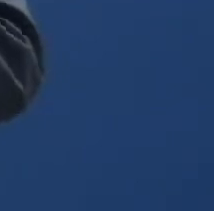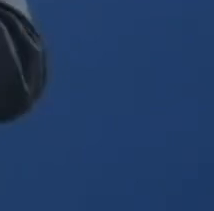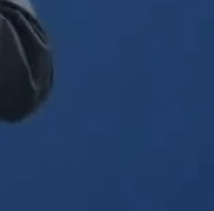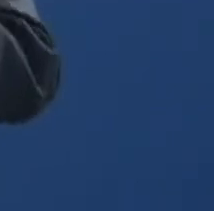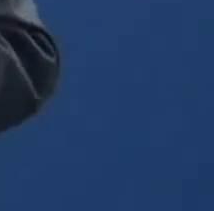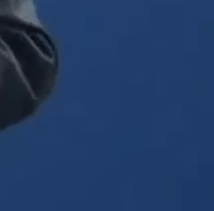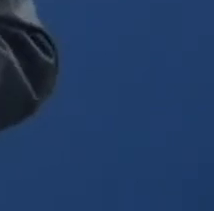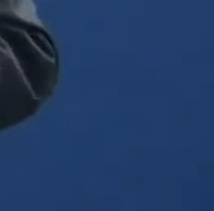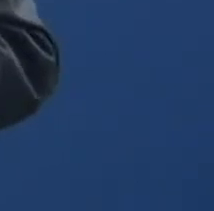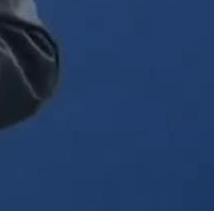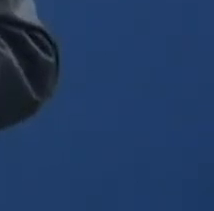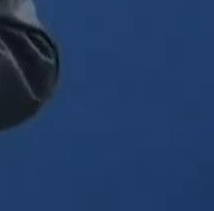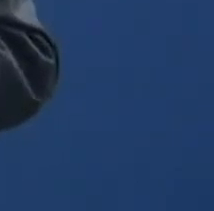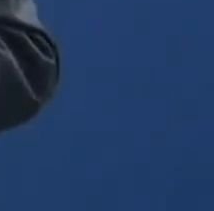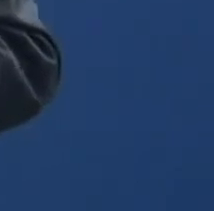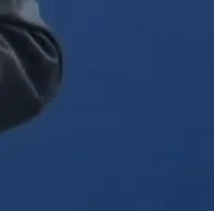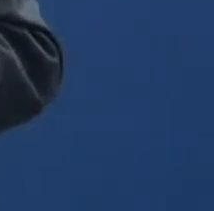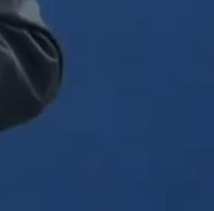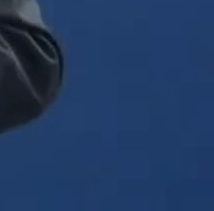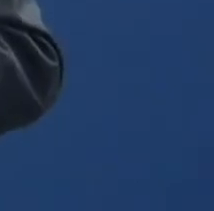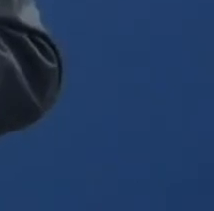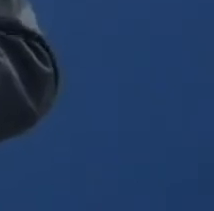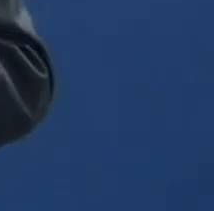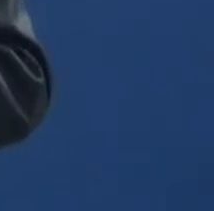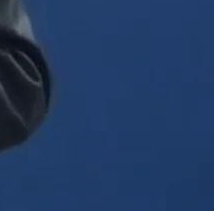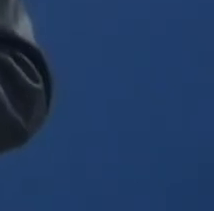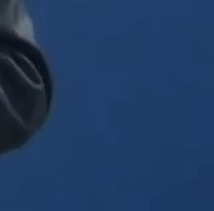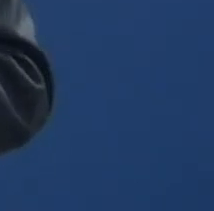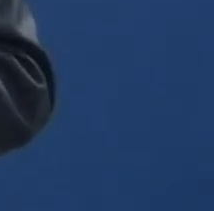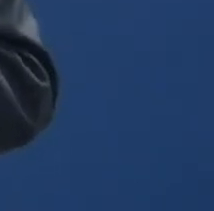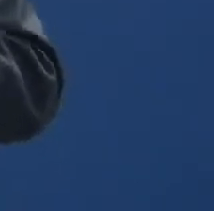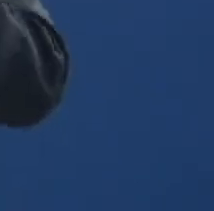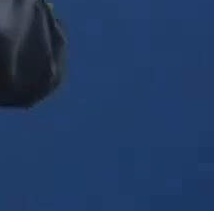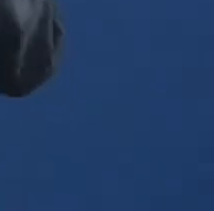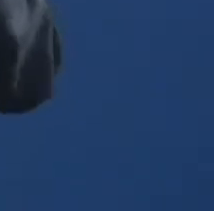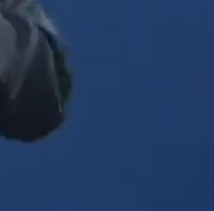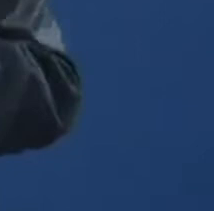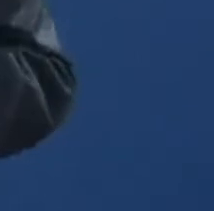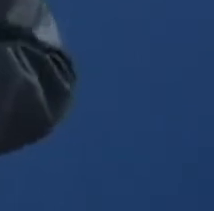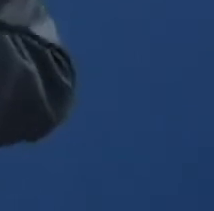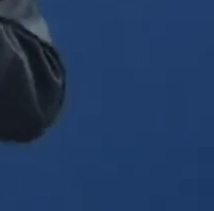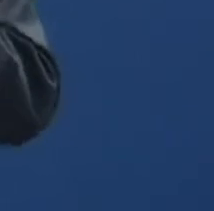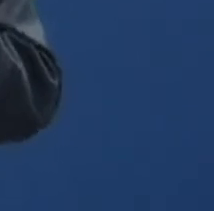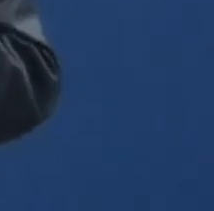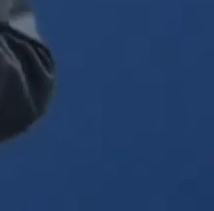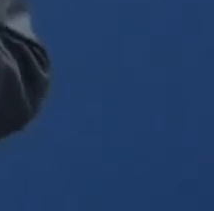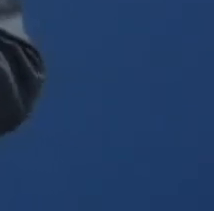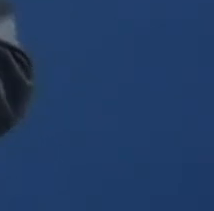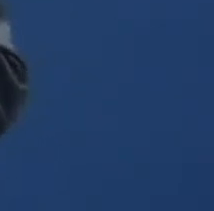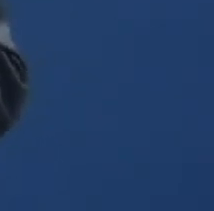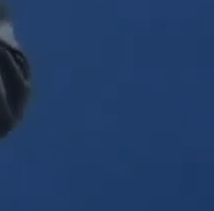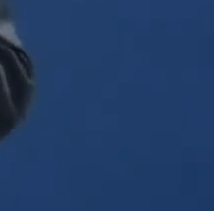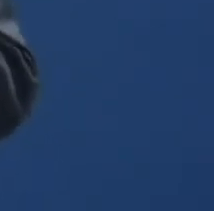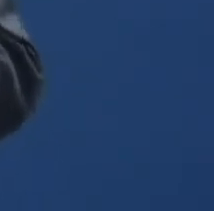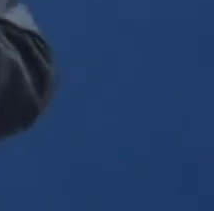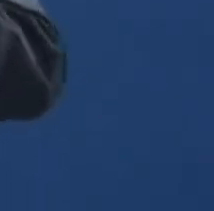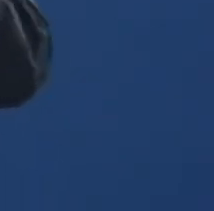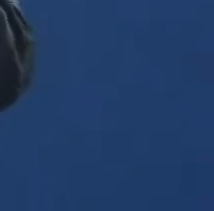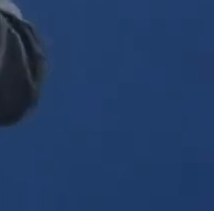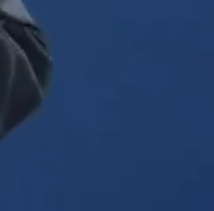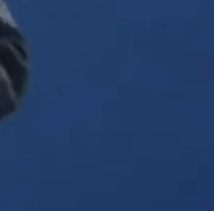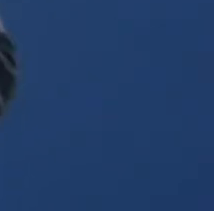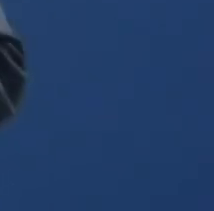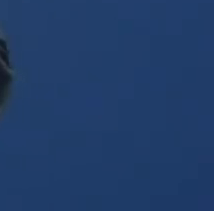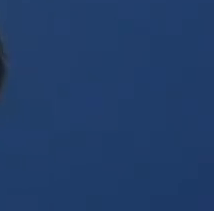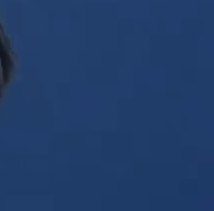Luis Ángel Gómez dice, lo que no veo es el espacio para almorzar. Yo creo que están en la misma situación de nosotros, ¿no, Fé?